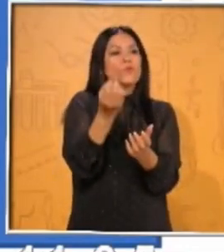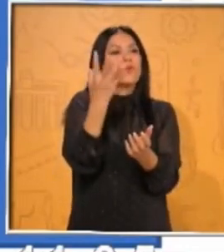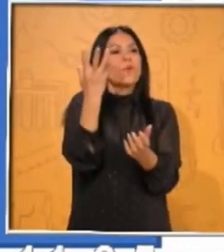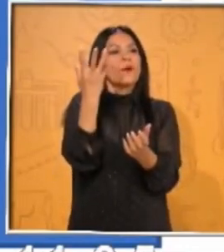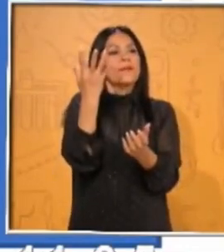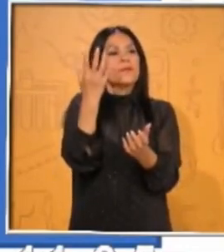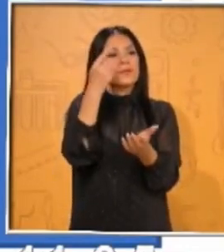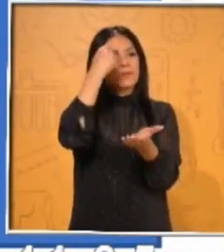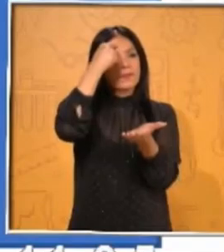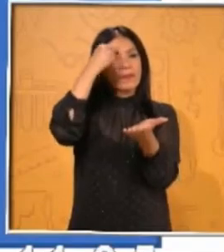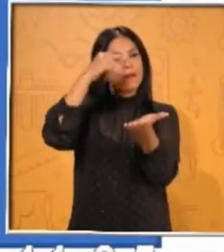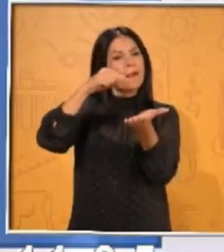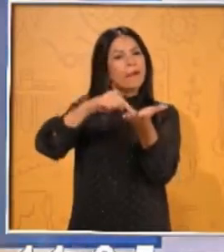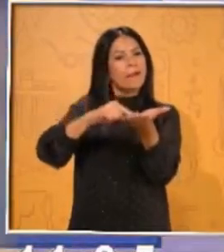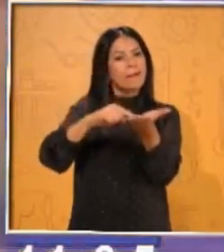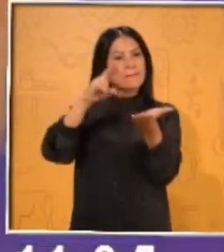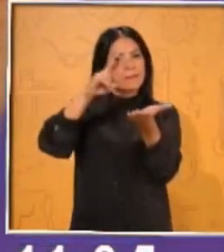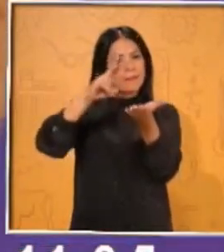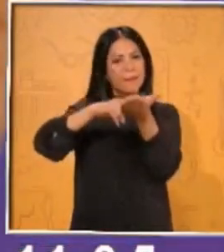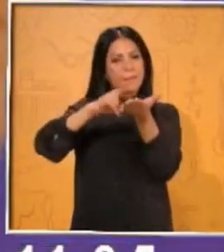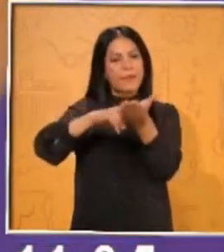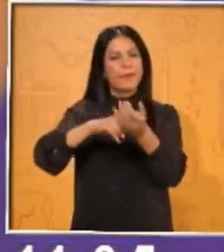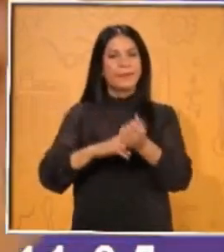cuántos puntos vale el cuadro grande?